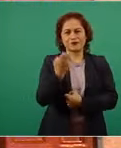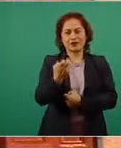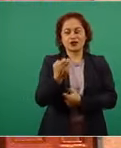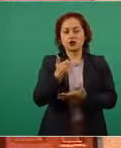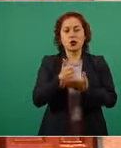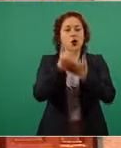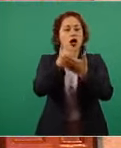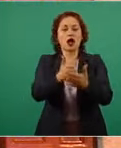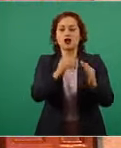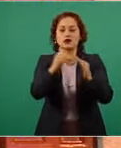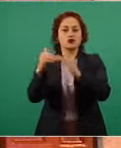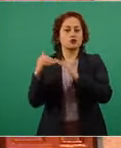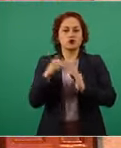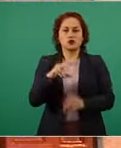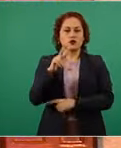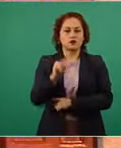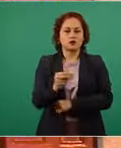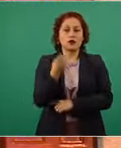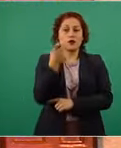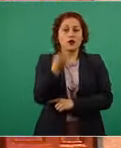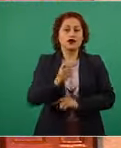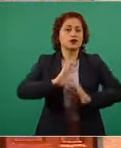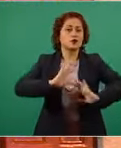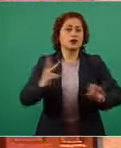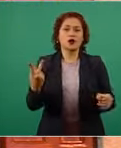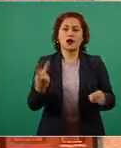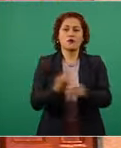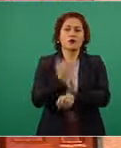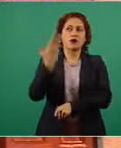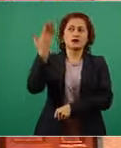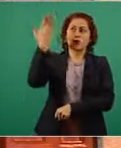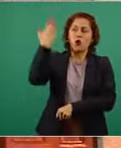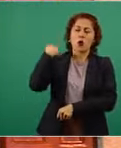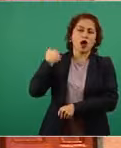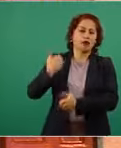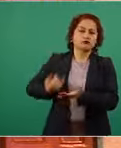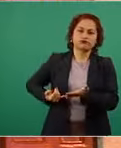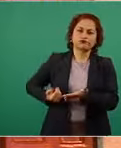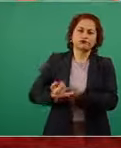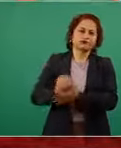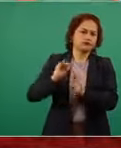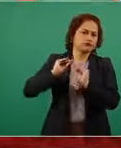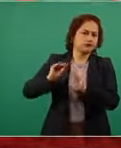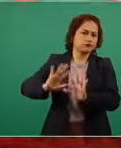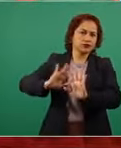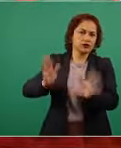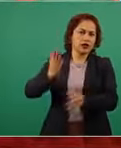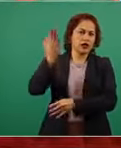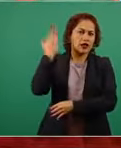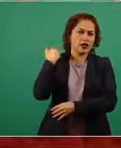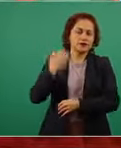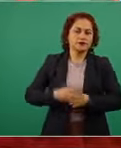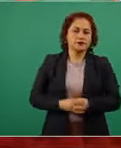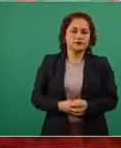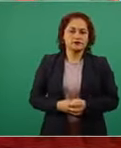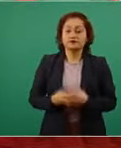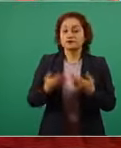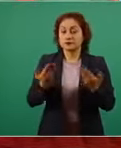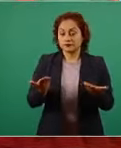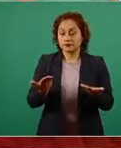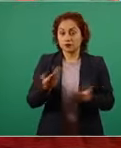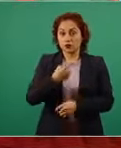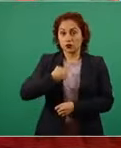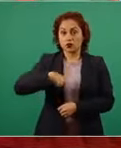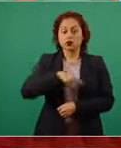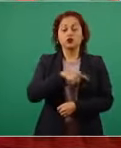deben quedar en el pasado de manera definitiva. Sigamos el ejemplo del gran